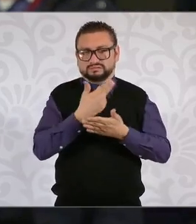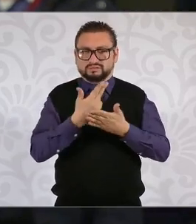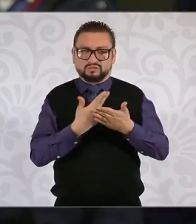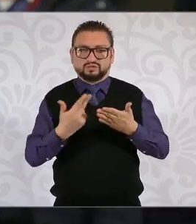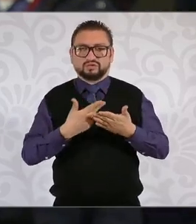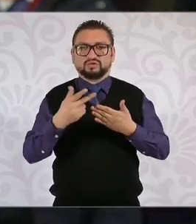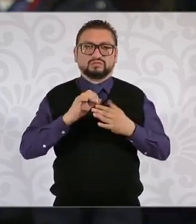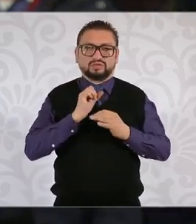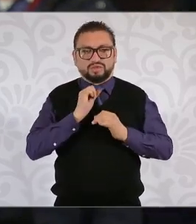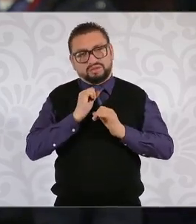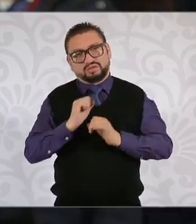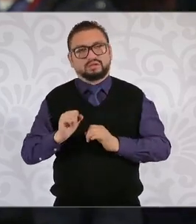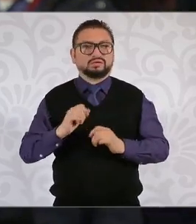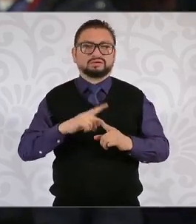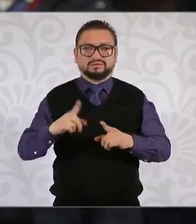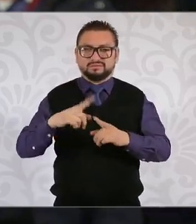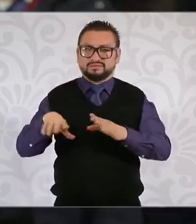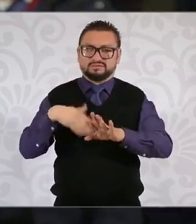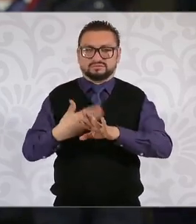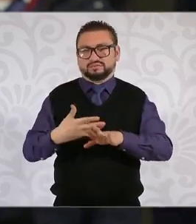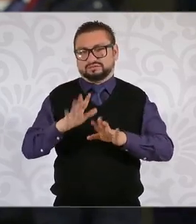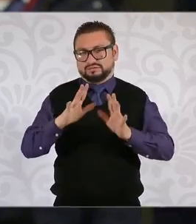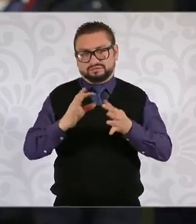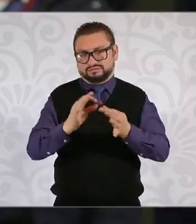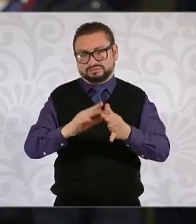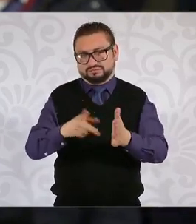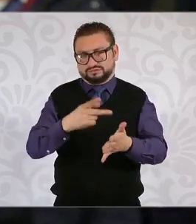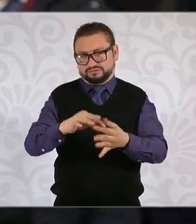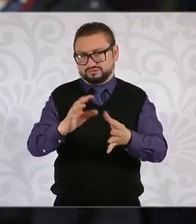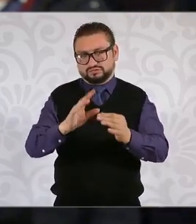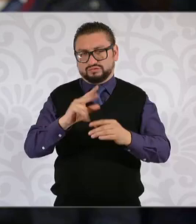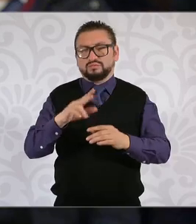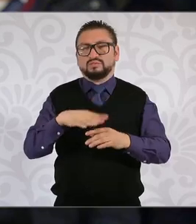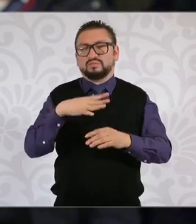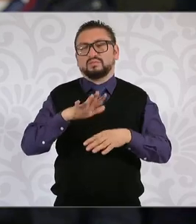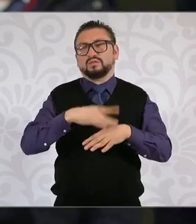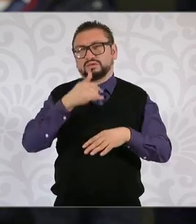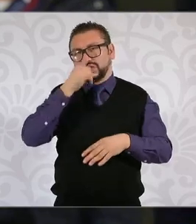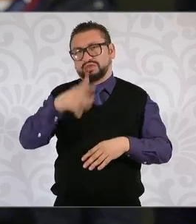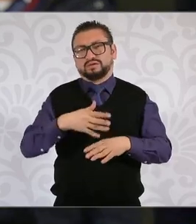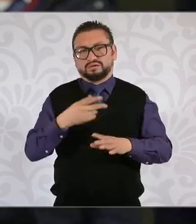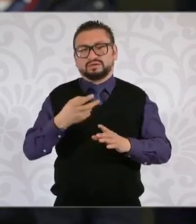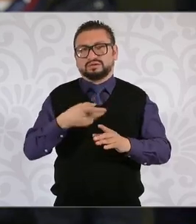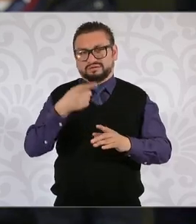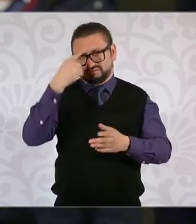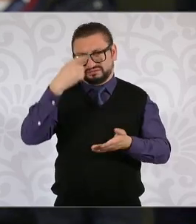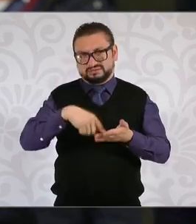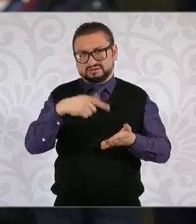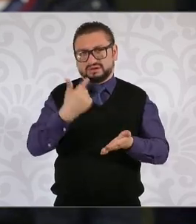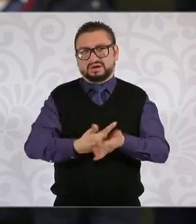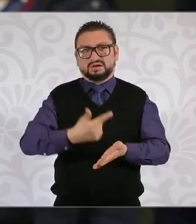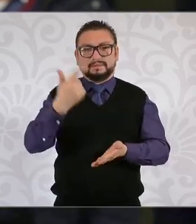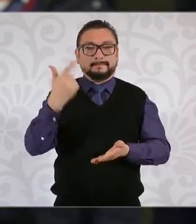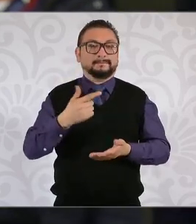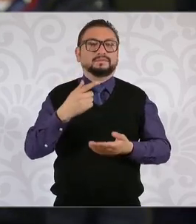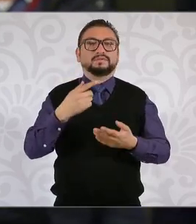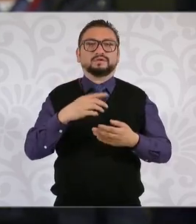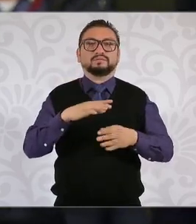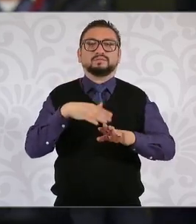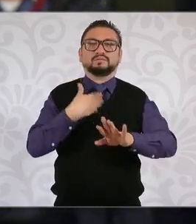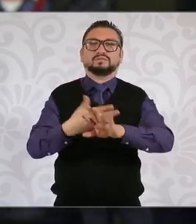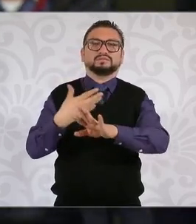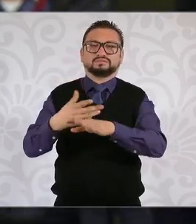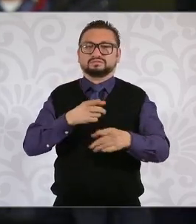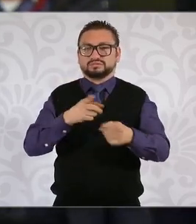con correa y en circunstancias que obviamente no voy a repetir aquí por lo peyorativo que son pero me parece muy grave así como agreden